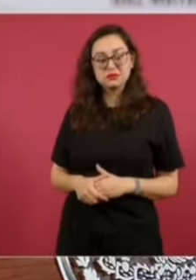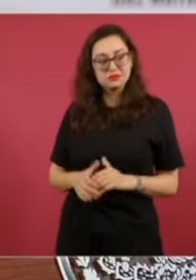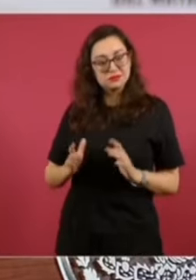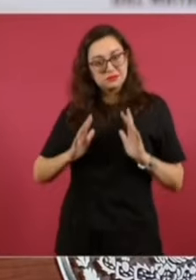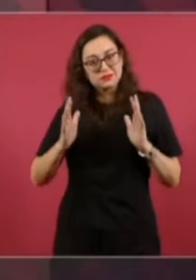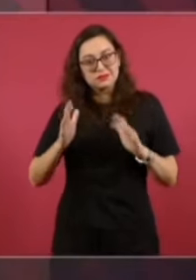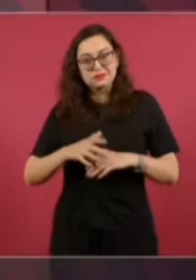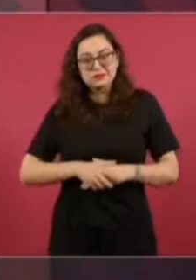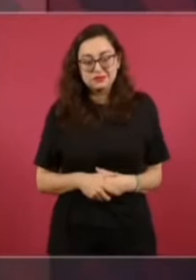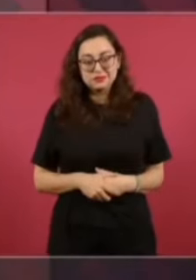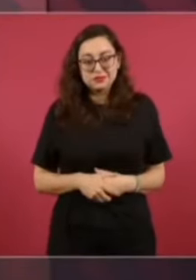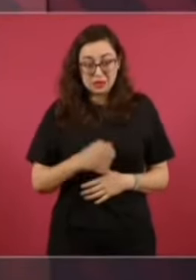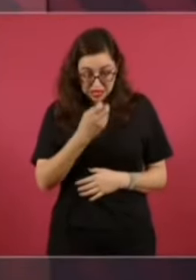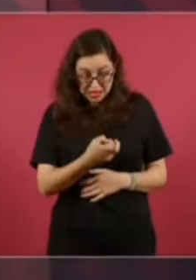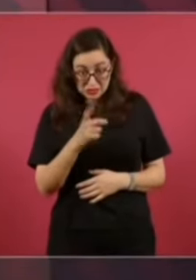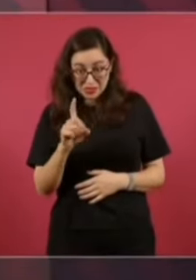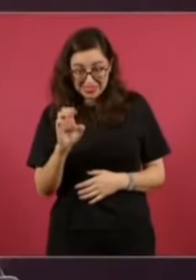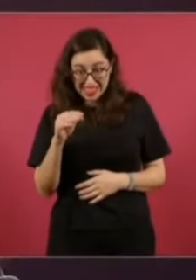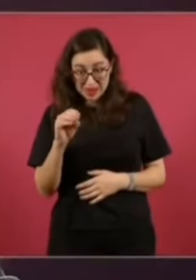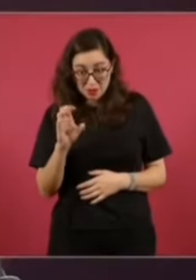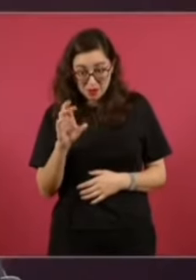¿Y eso es democrático?